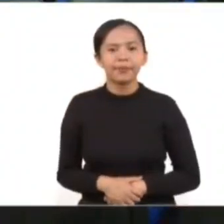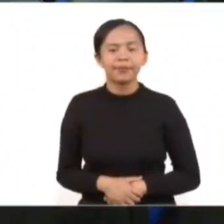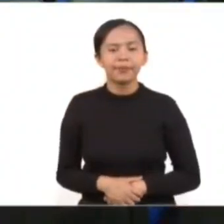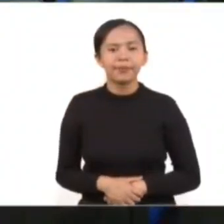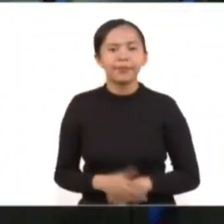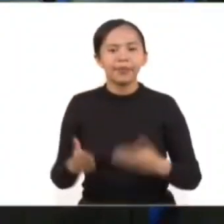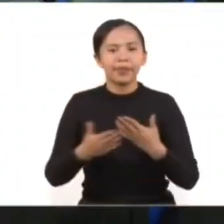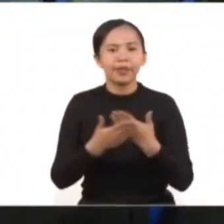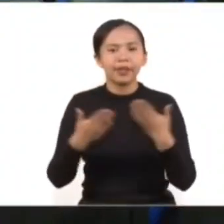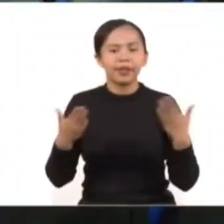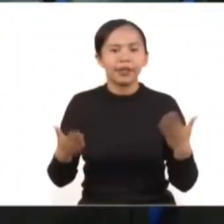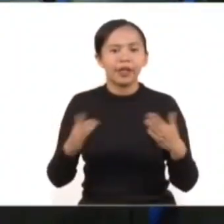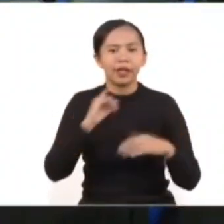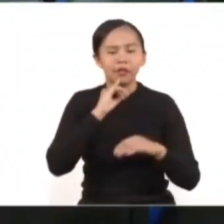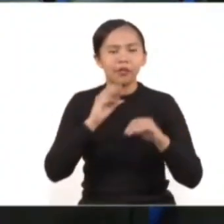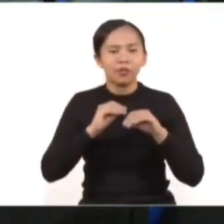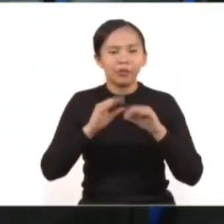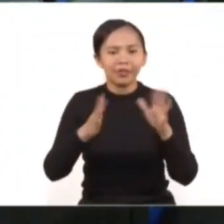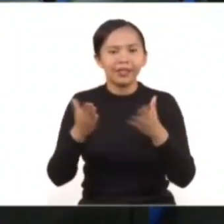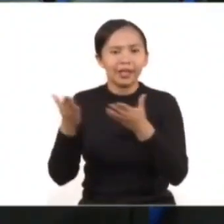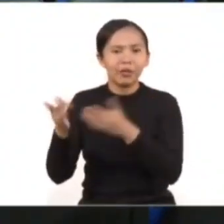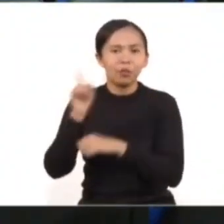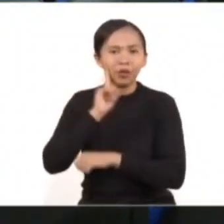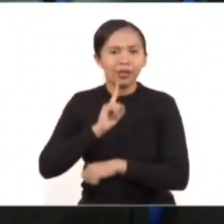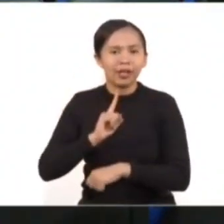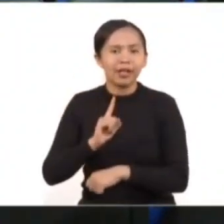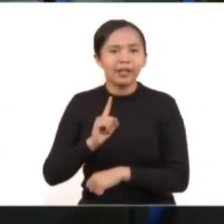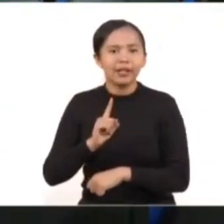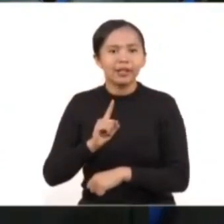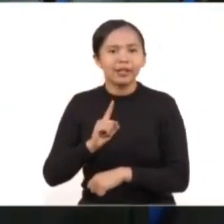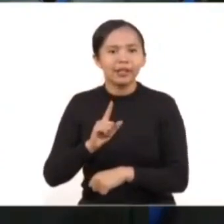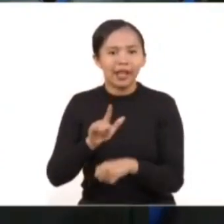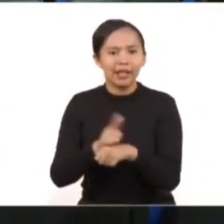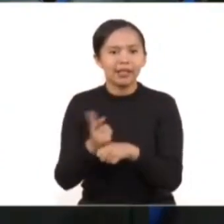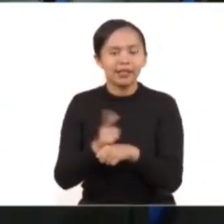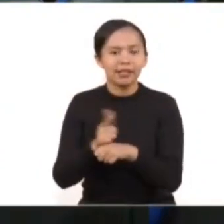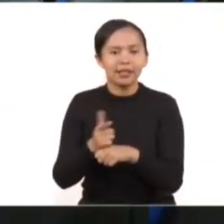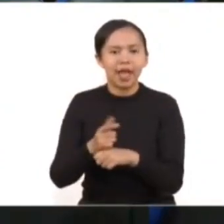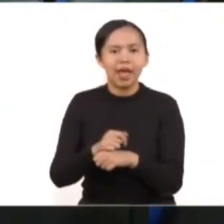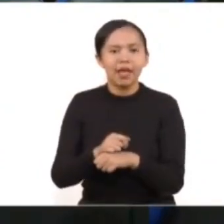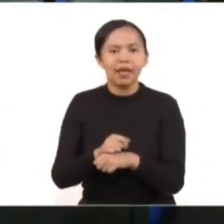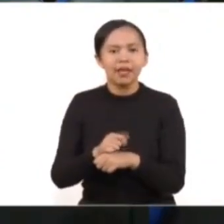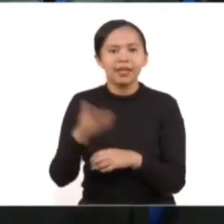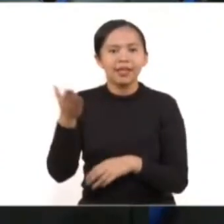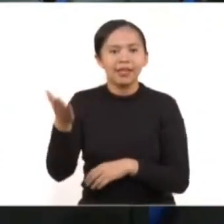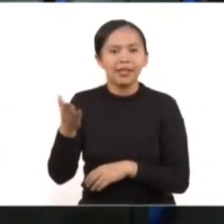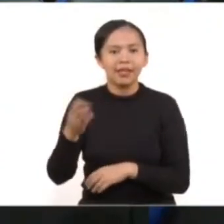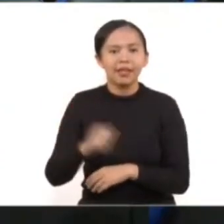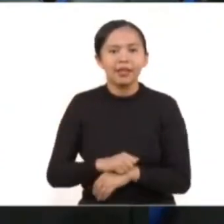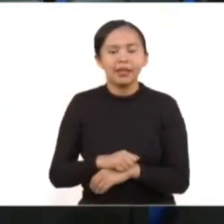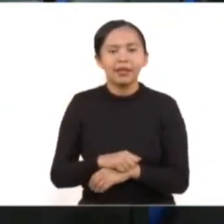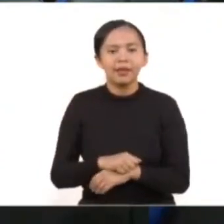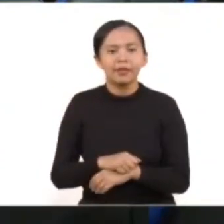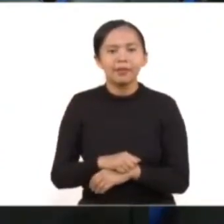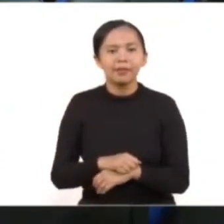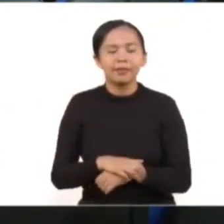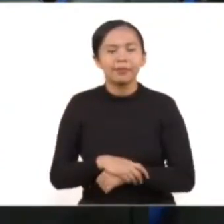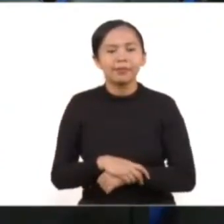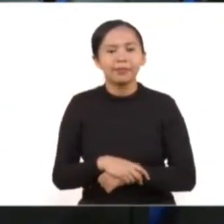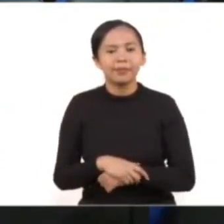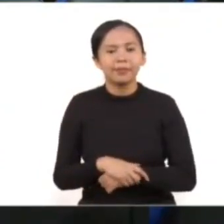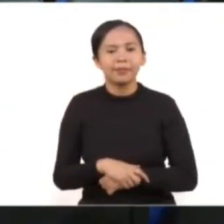Y damos paso al informe a cargo de la licenciada Ernestina Godoy Ramos, fiscal general de Justicia de la Ciudad de México.